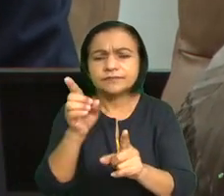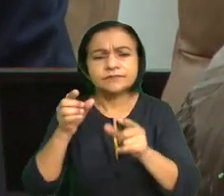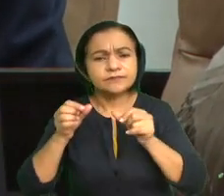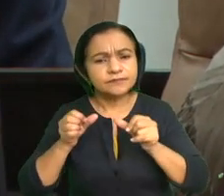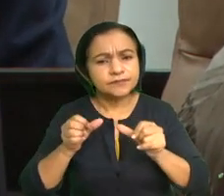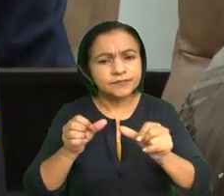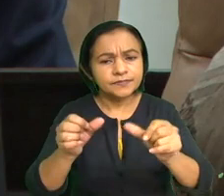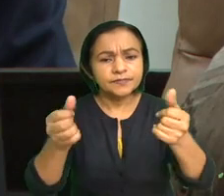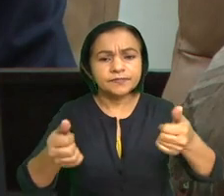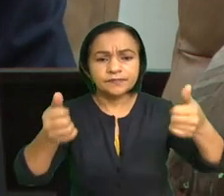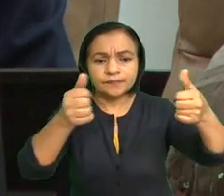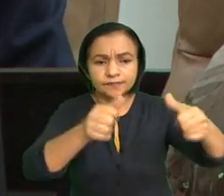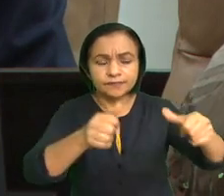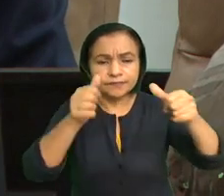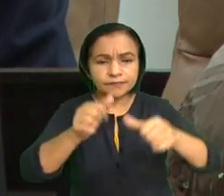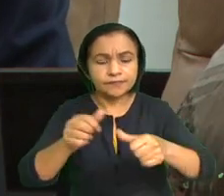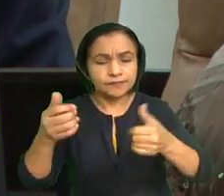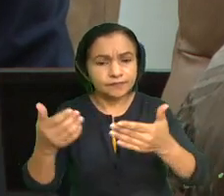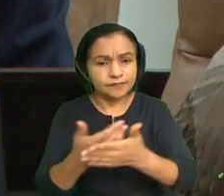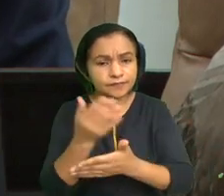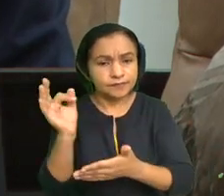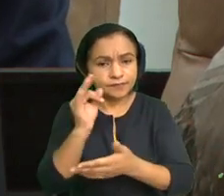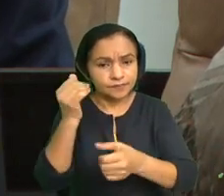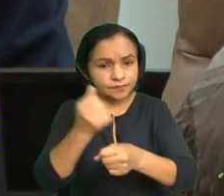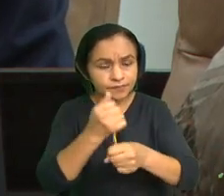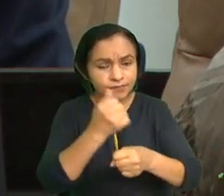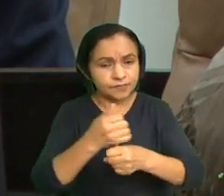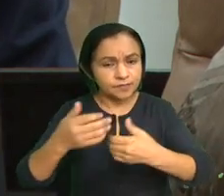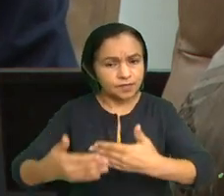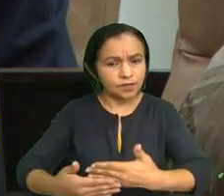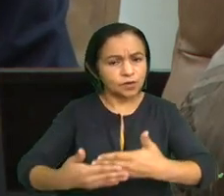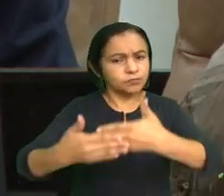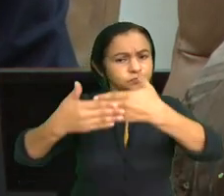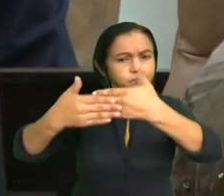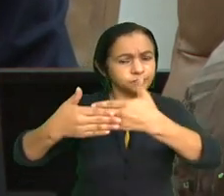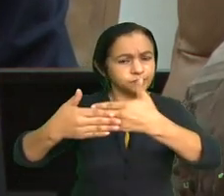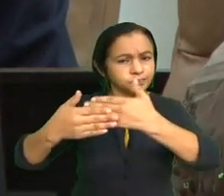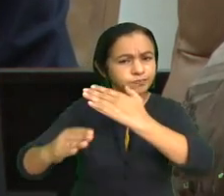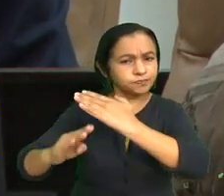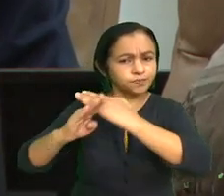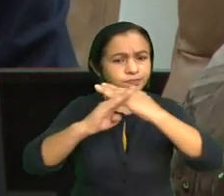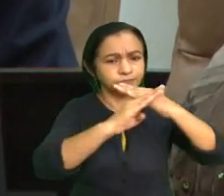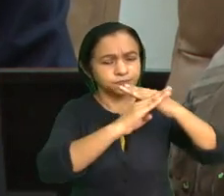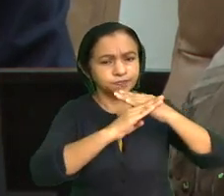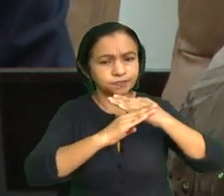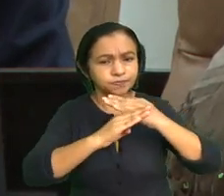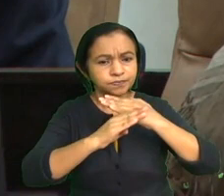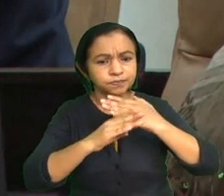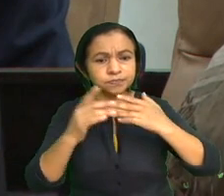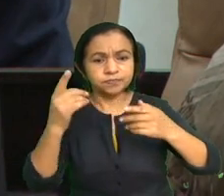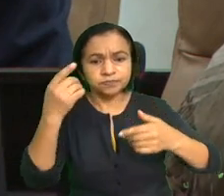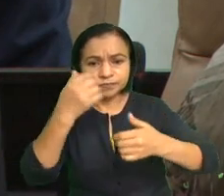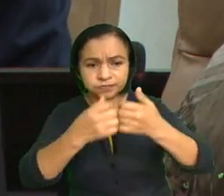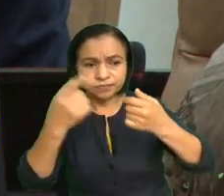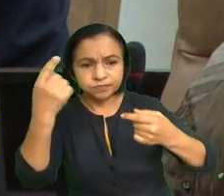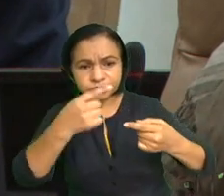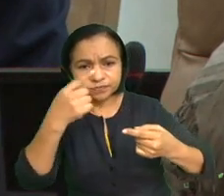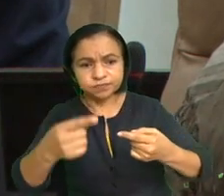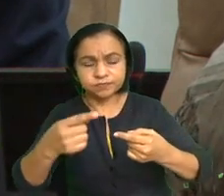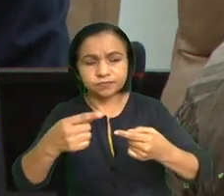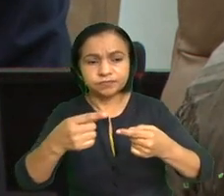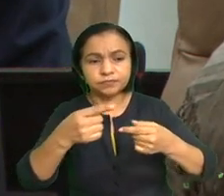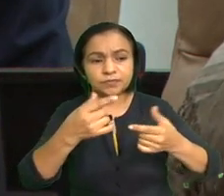consolidando la estrategia de ser muro de contención en la lucha contra las amenazas del